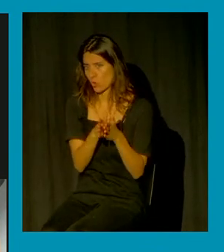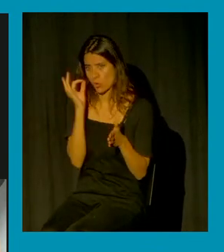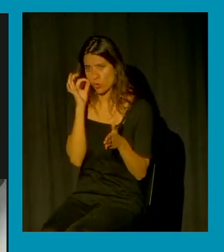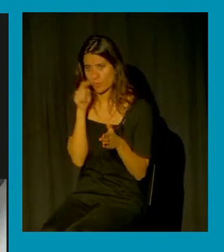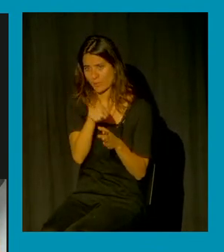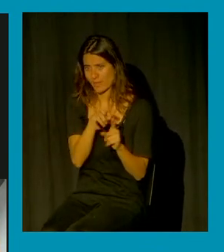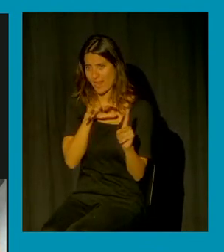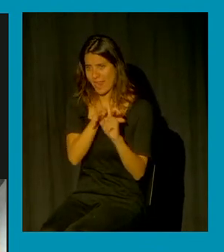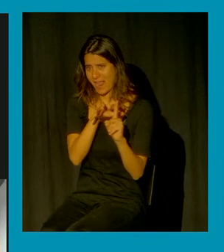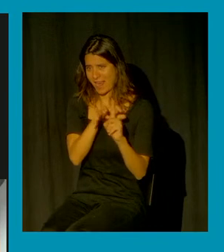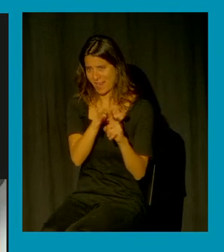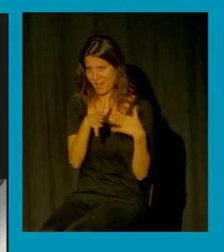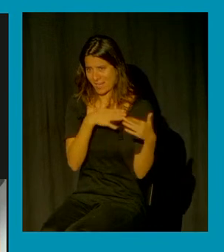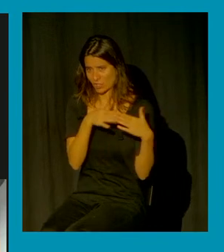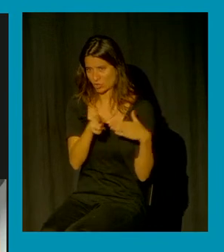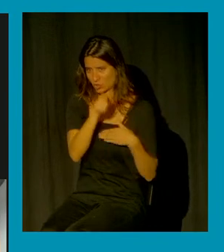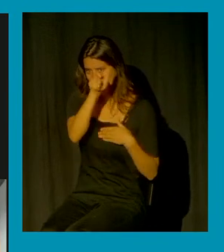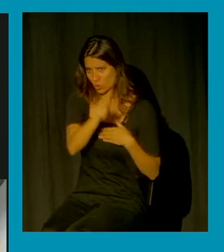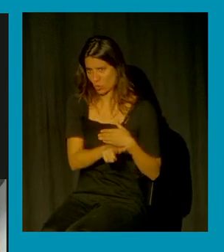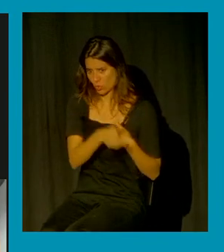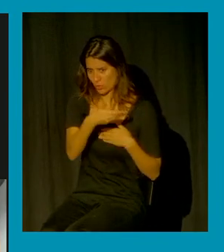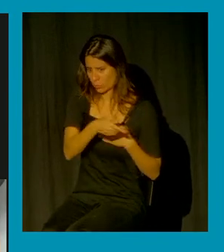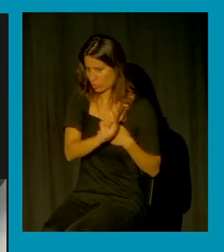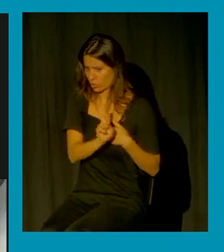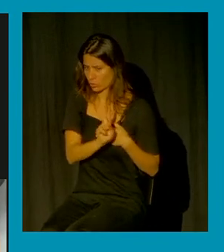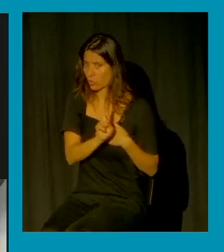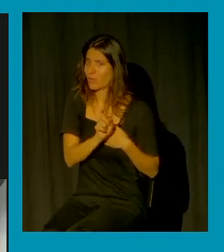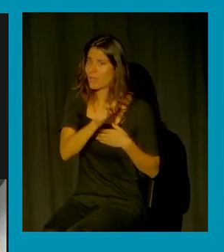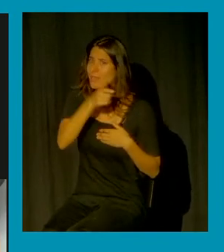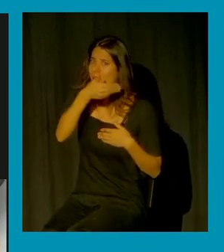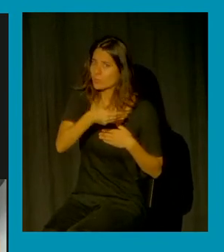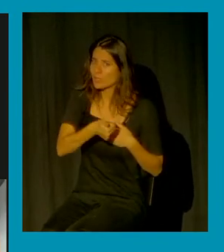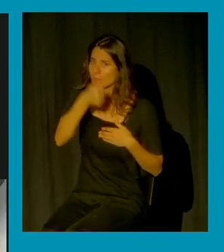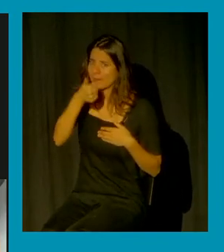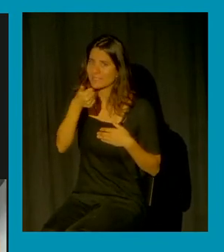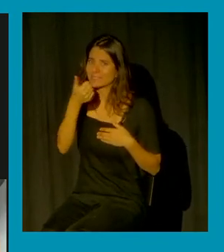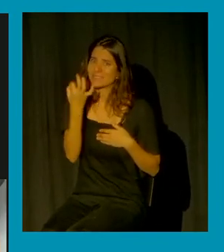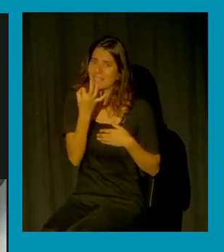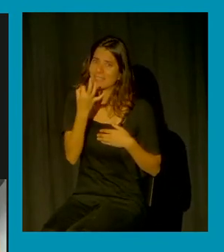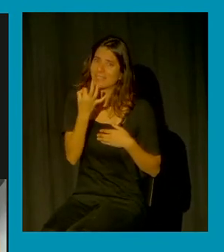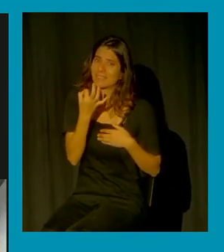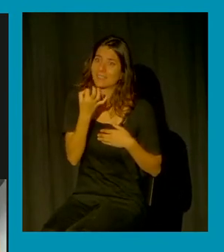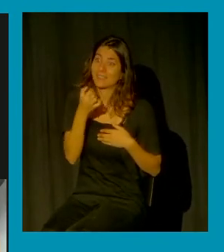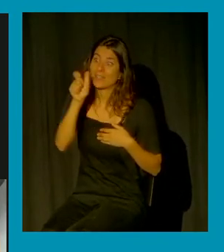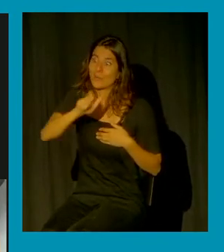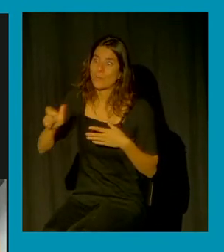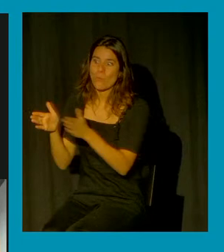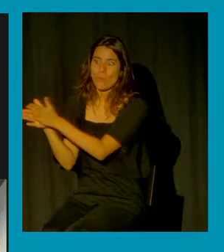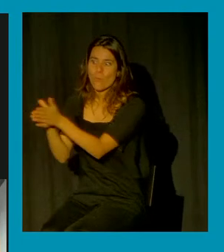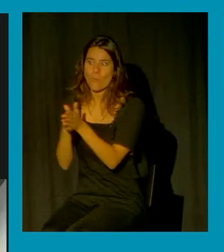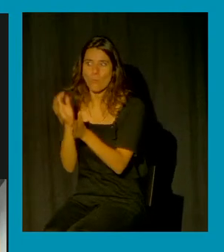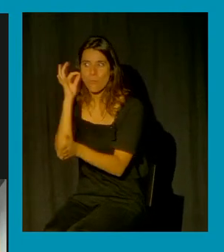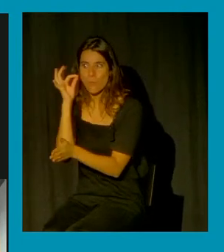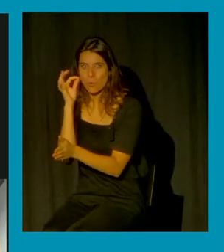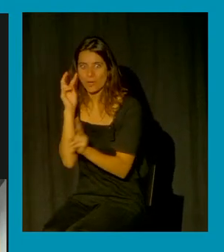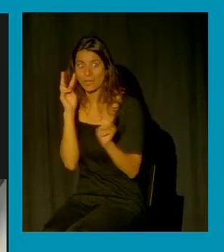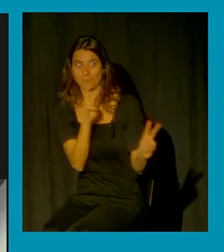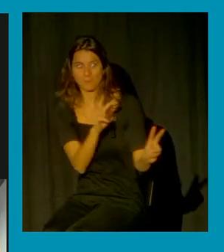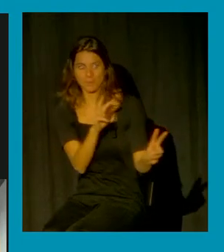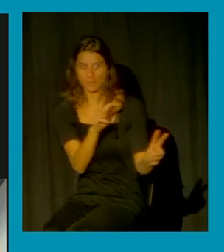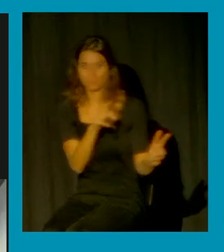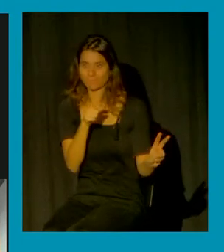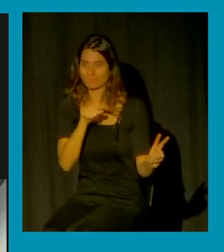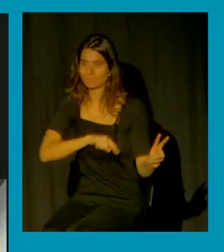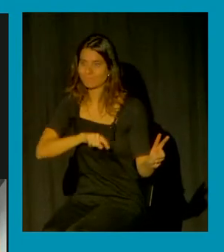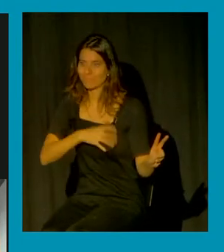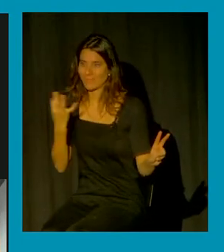aleccionador que a través de esta agresión se nos da al resto de mujeres que nos sentimos interpeladas por el relato y que además es un